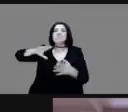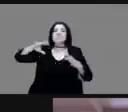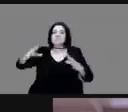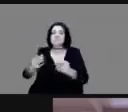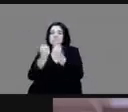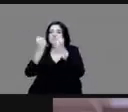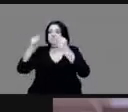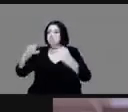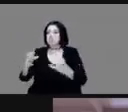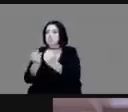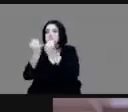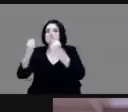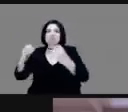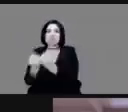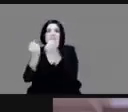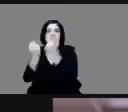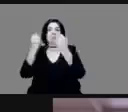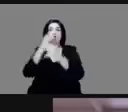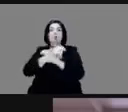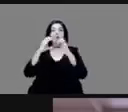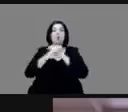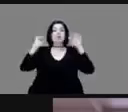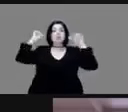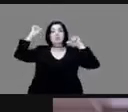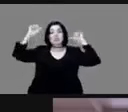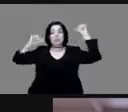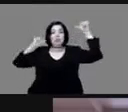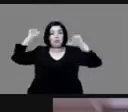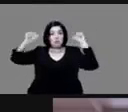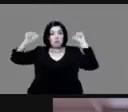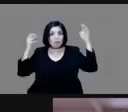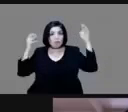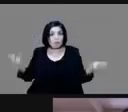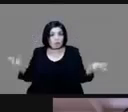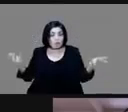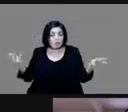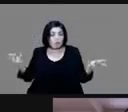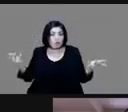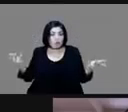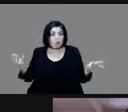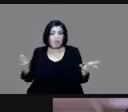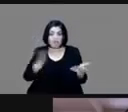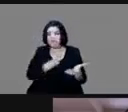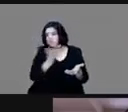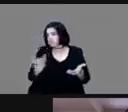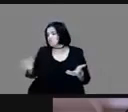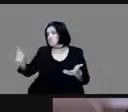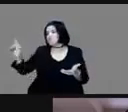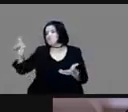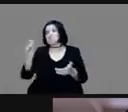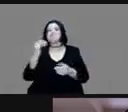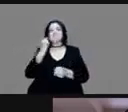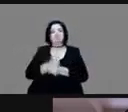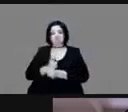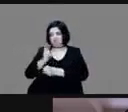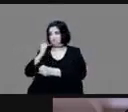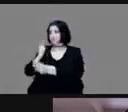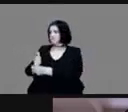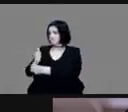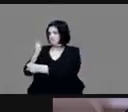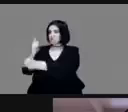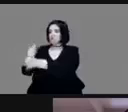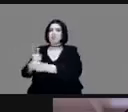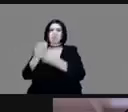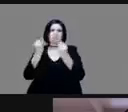aquel momento y a lo largo de ese tramo se encontraron muchos materiales desde